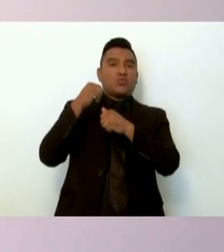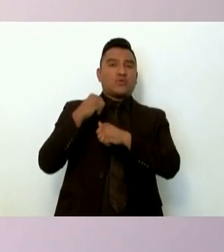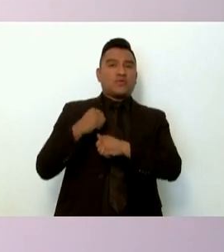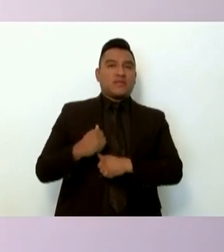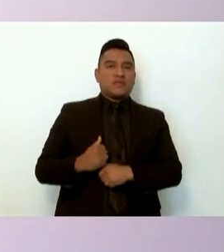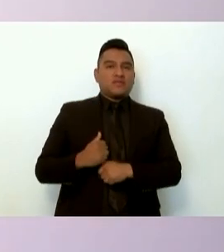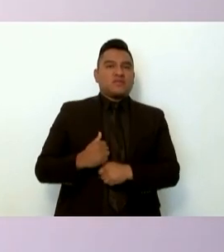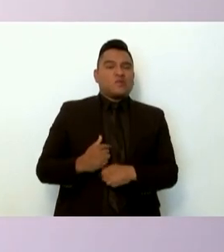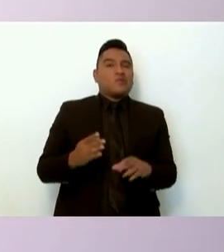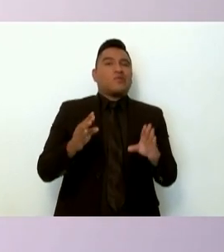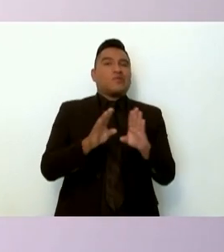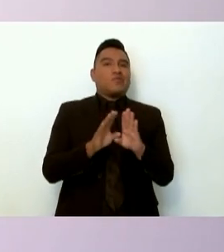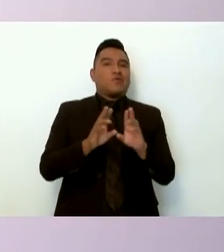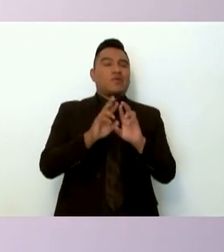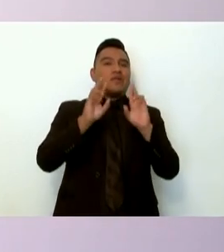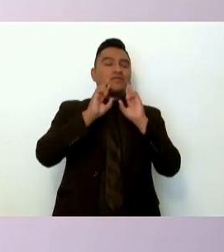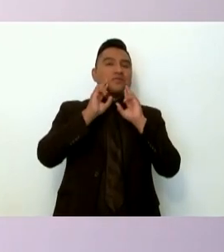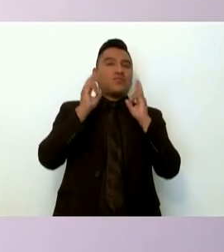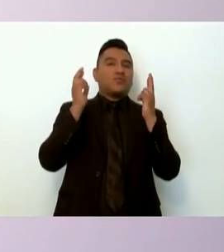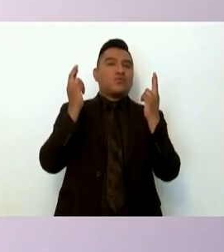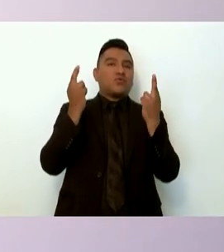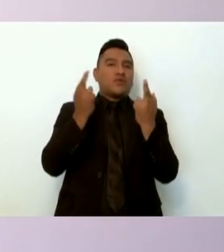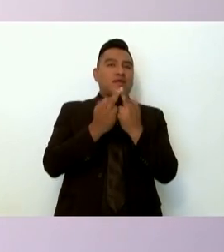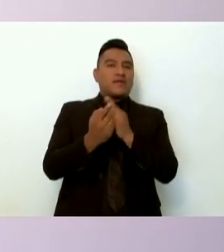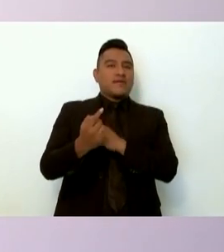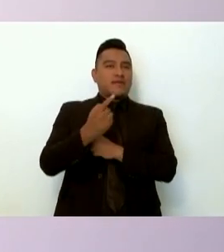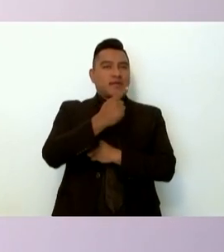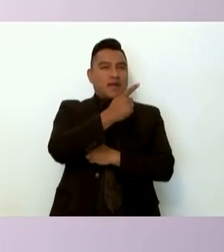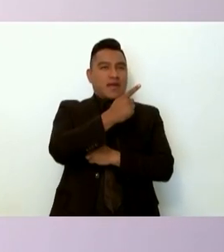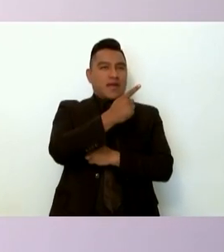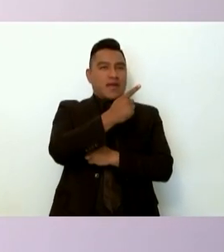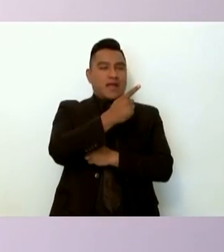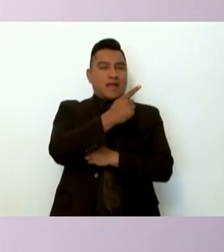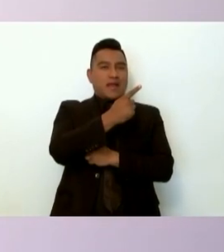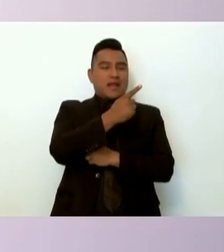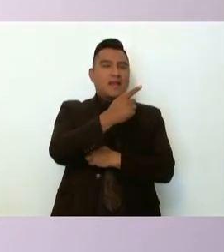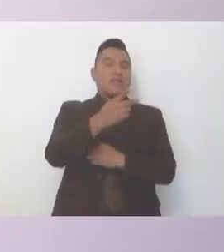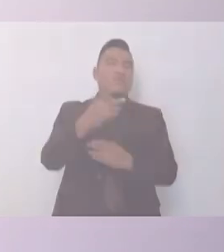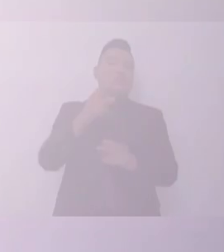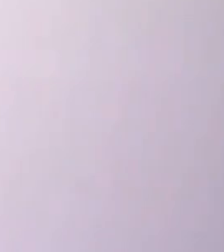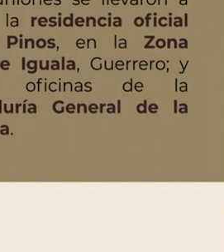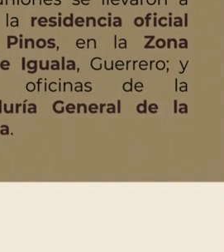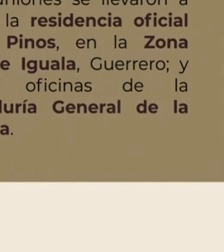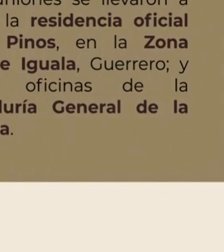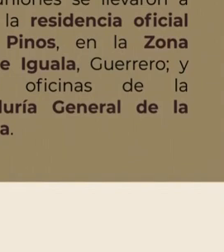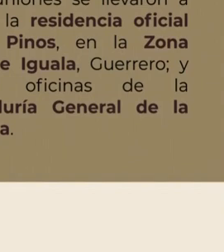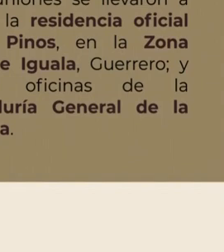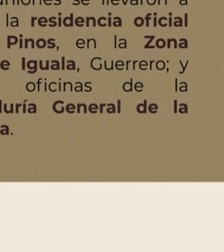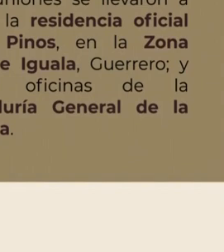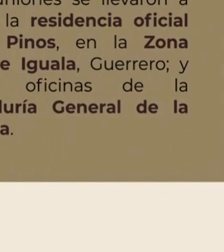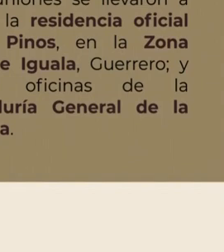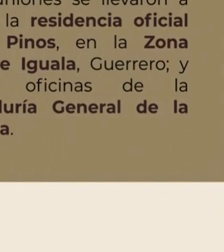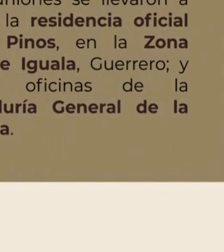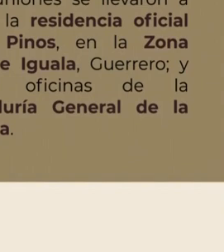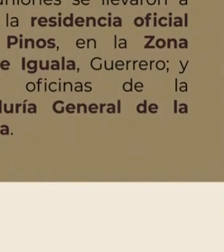cabo en la residencia oficial de los pinos y en la zona militar de iguala guerrero así como en las oficinas de